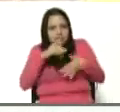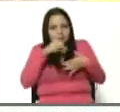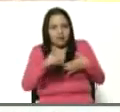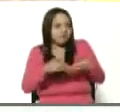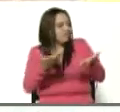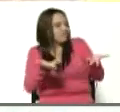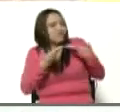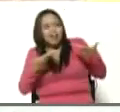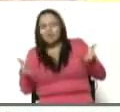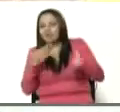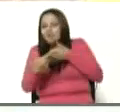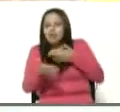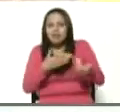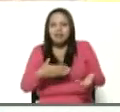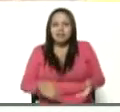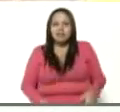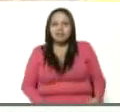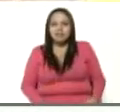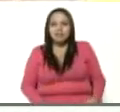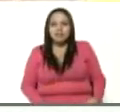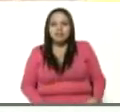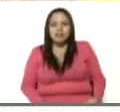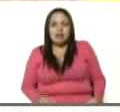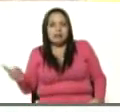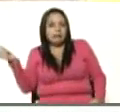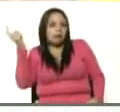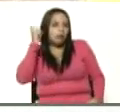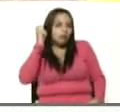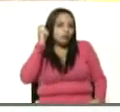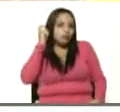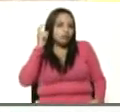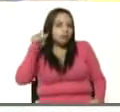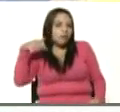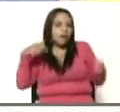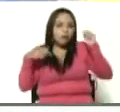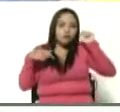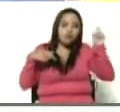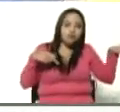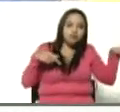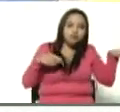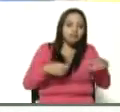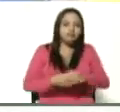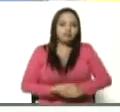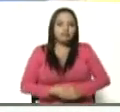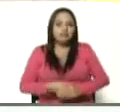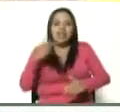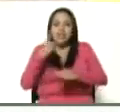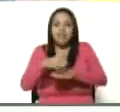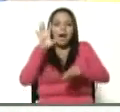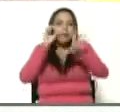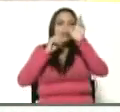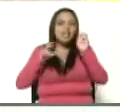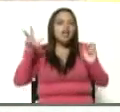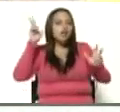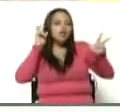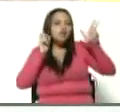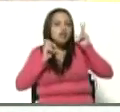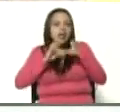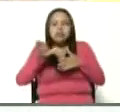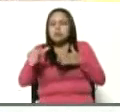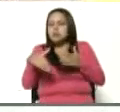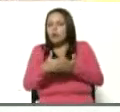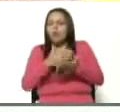veneno, entra el veneno por aquí, sale por aquí. Aprender a escuchar todo, todo, todo, con serenidad,